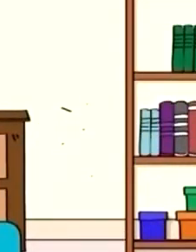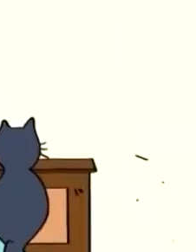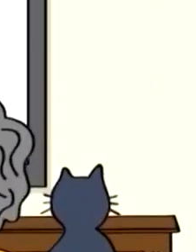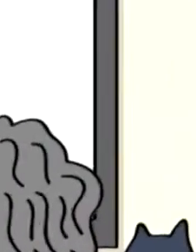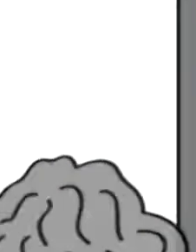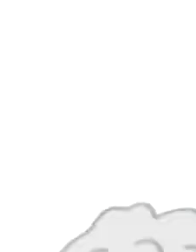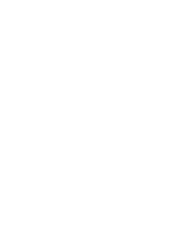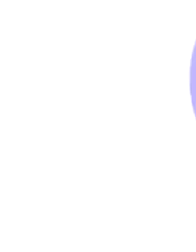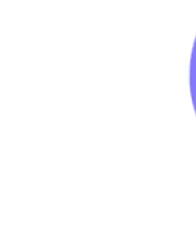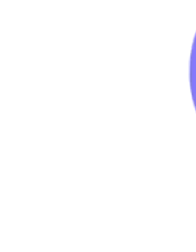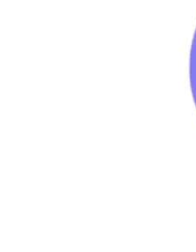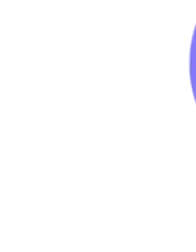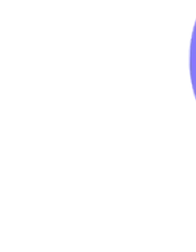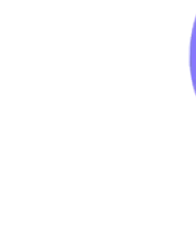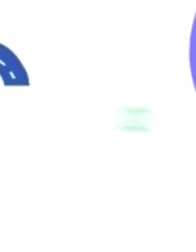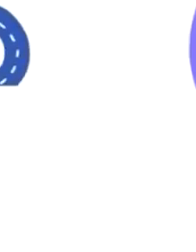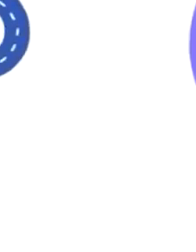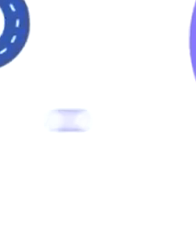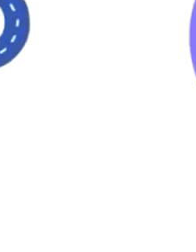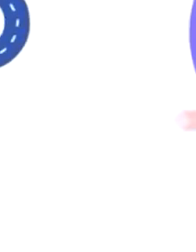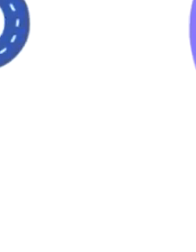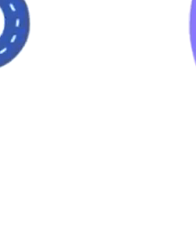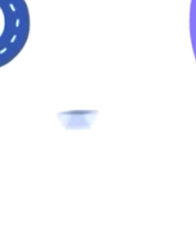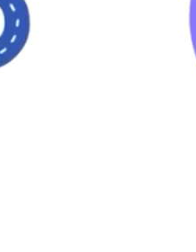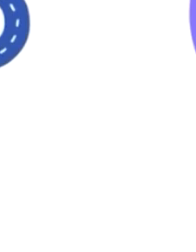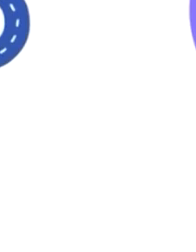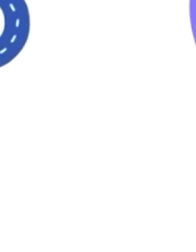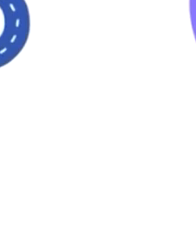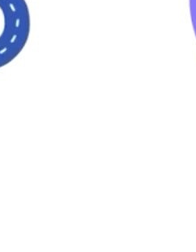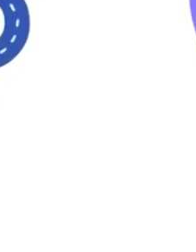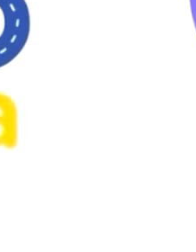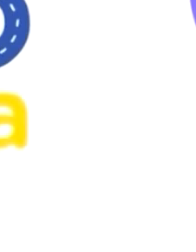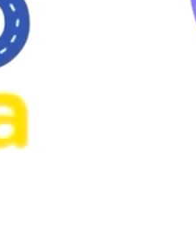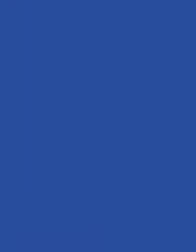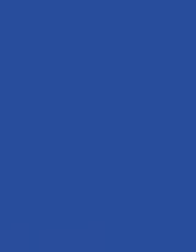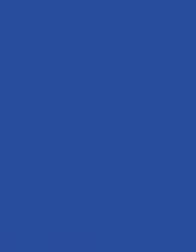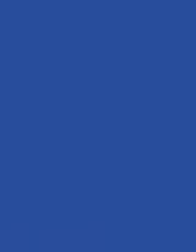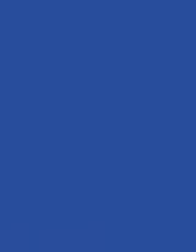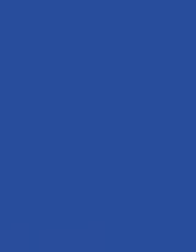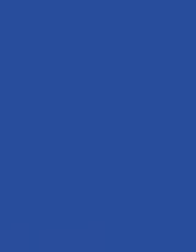Aprendo en Casa Una iniciativa del Ministerio de Educación